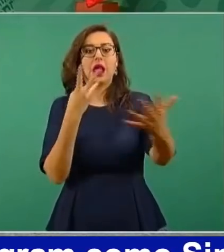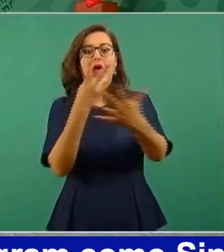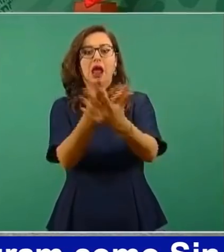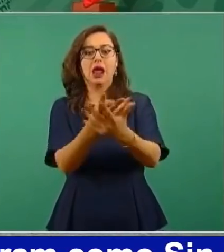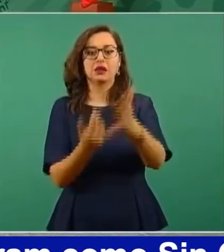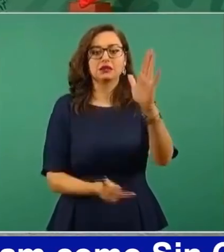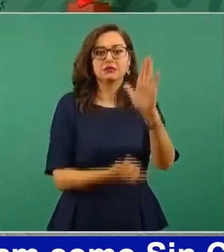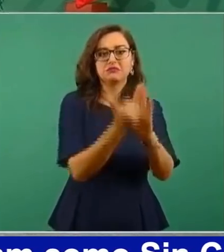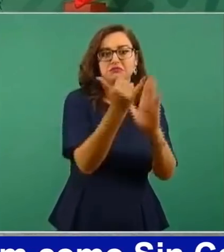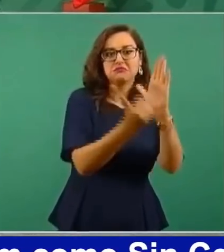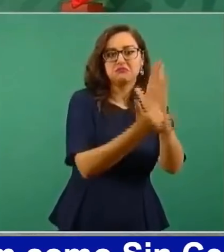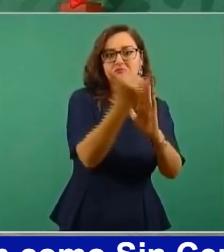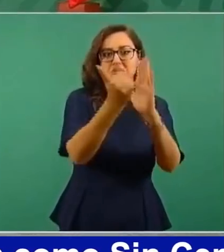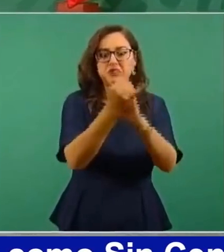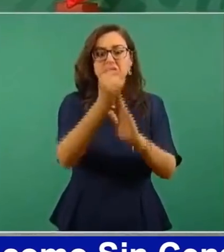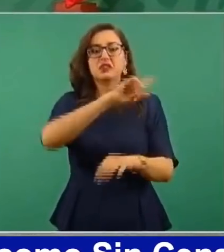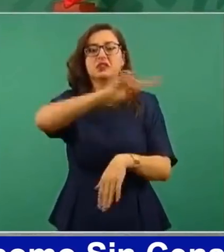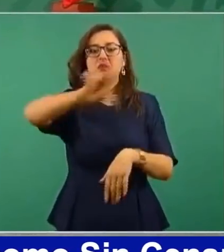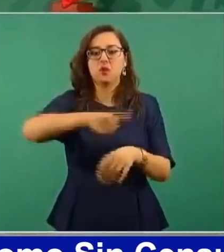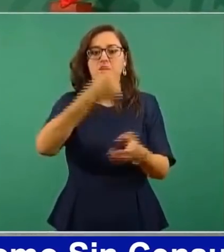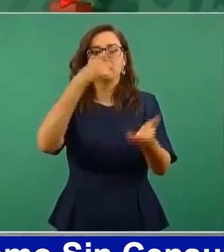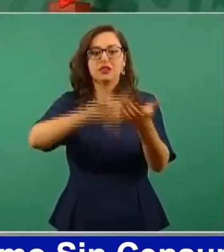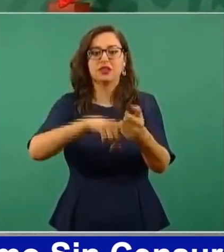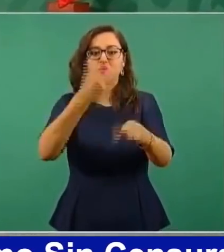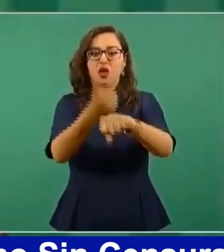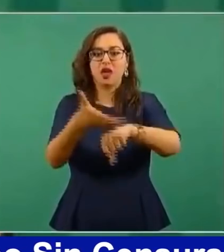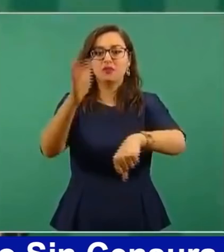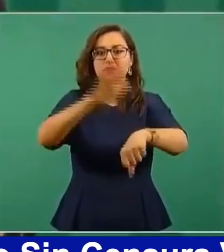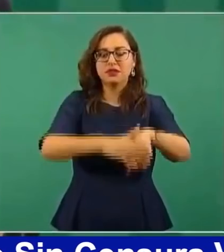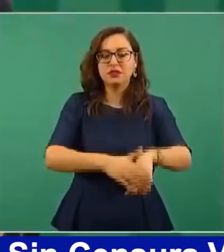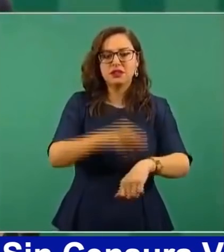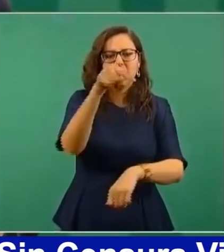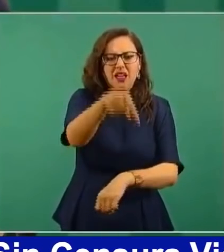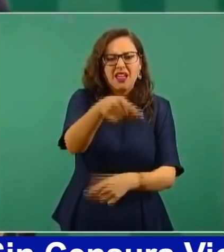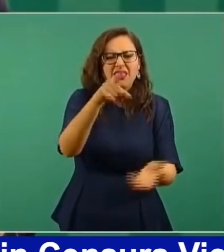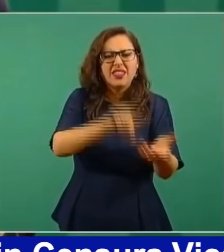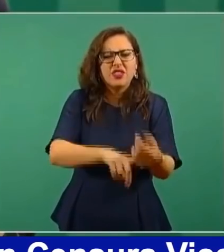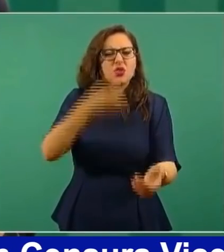o de los reclusorios estos, ahí están dueños de medios.